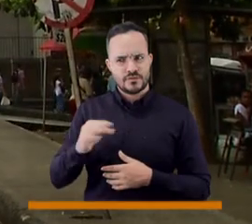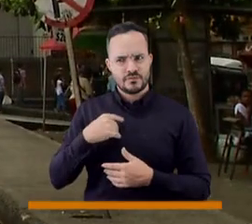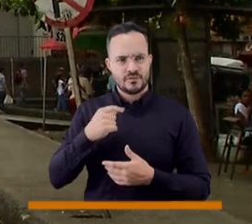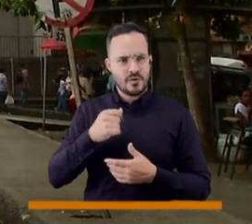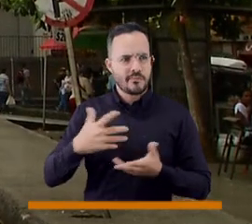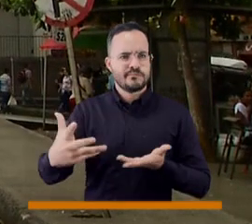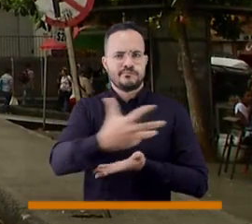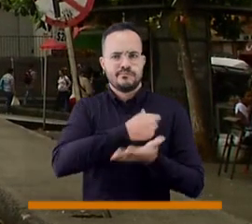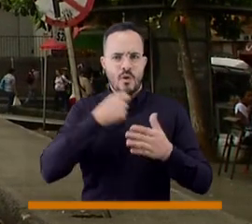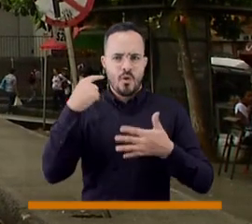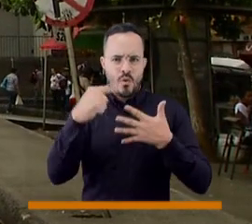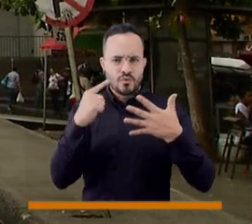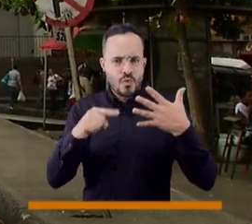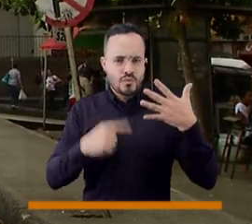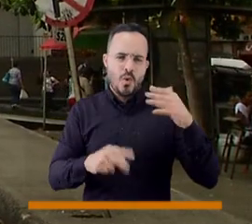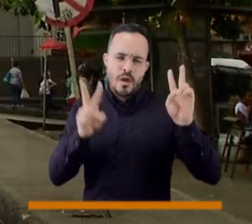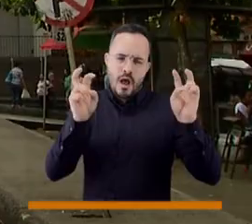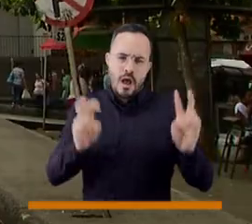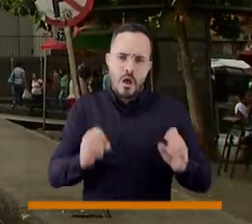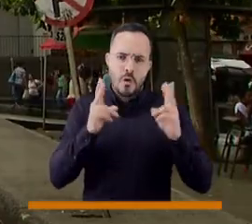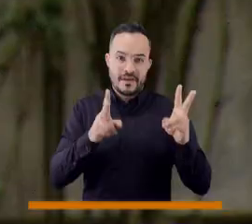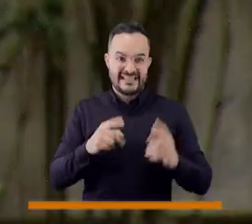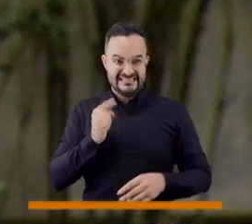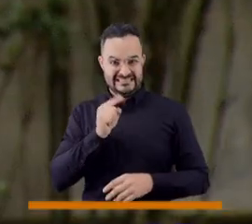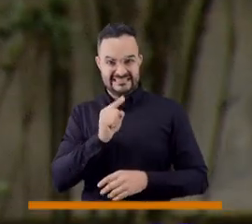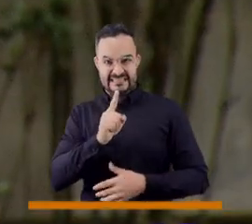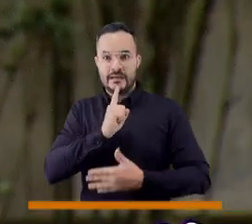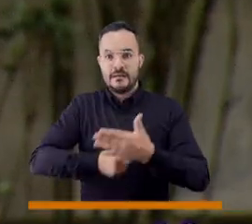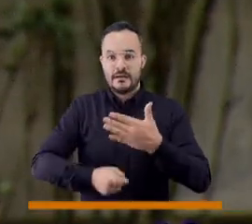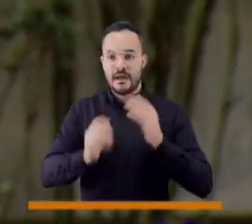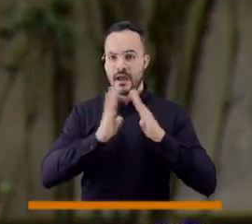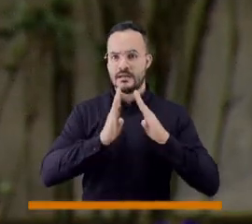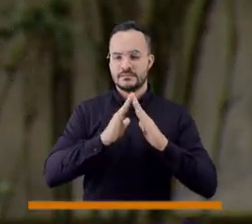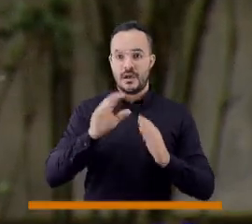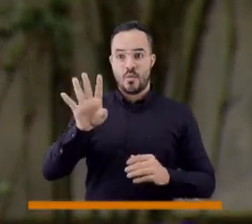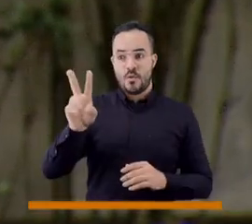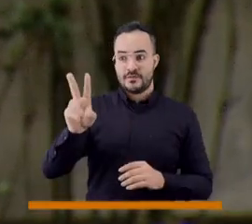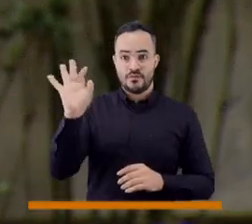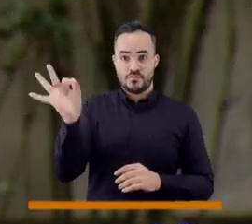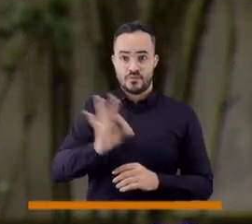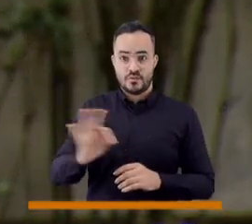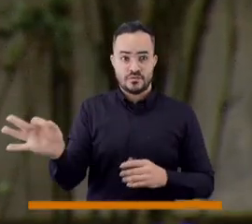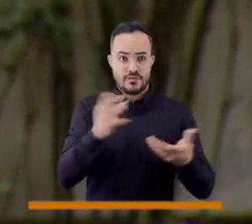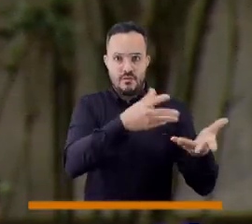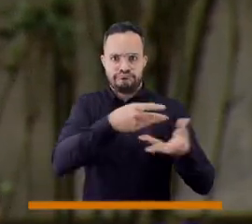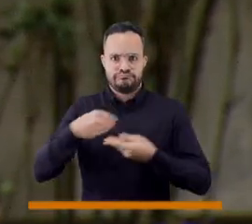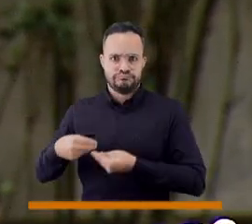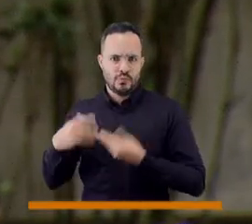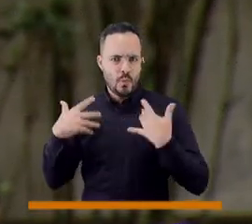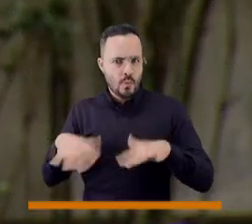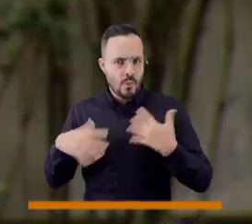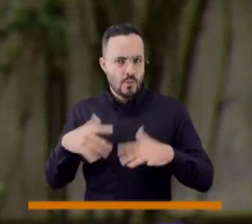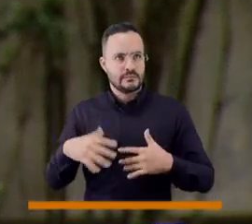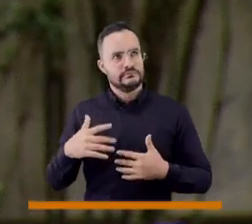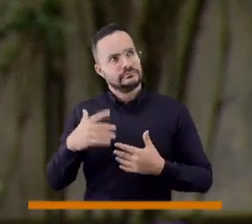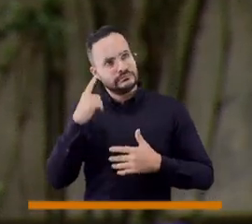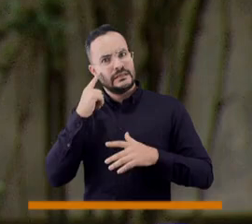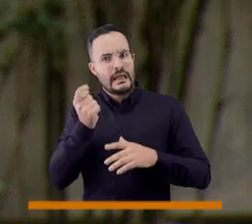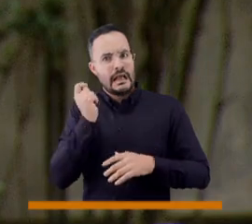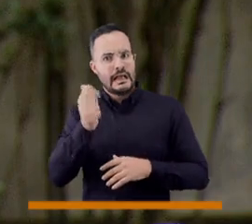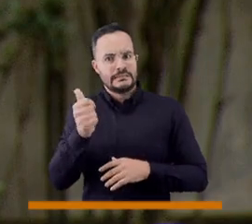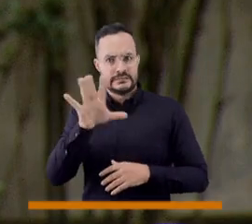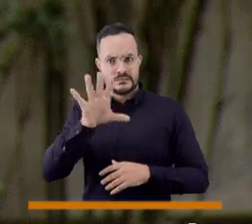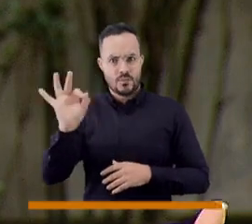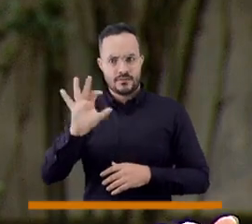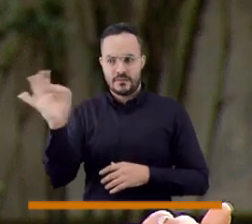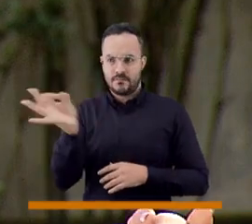% de los ingresos tributarios, o sea, estamos hablando de una fuente muy importante de financiamiento que podríamos calificarla muy cerca incluso